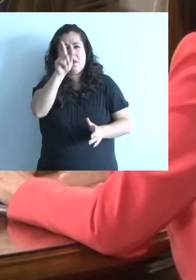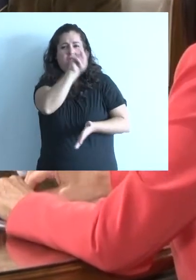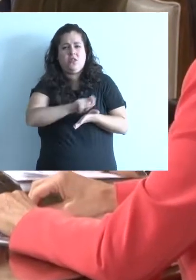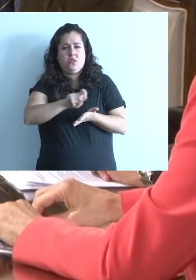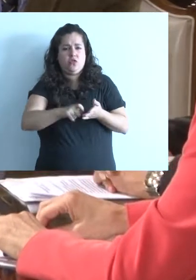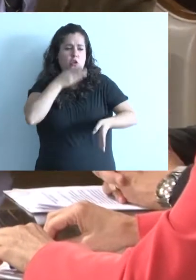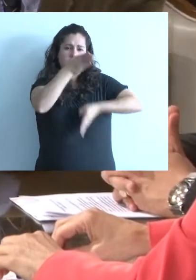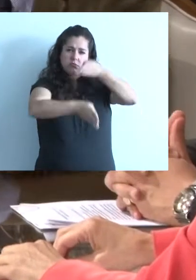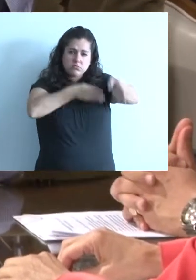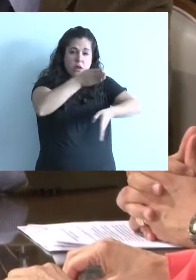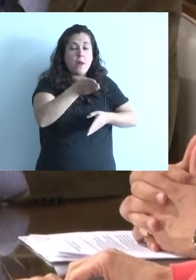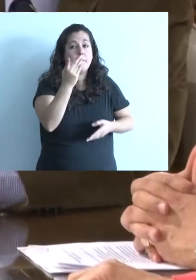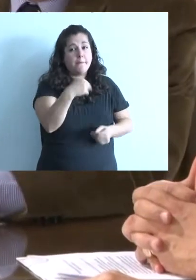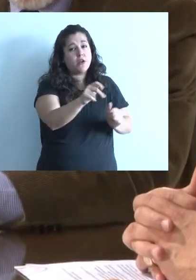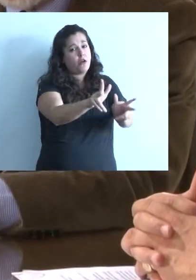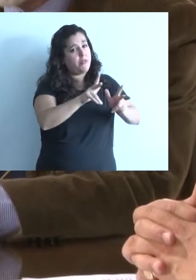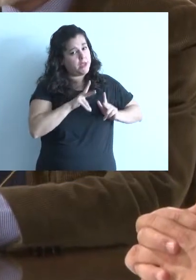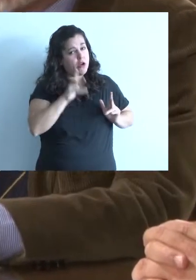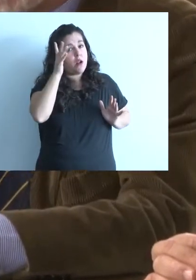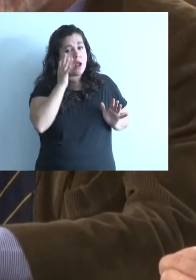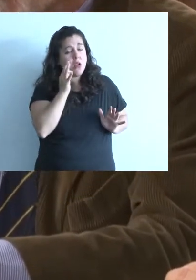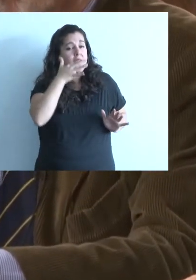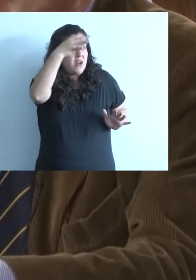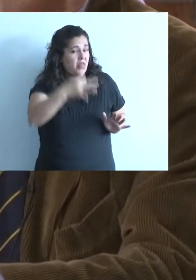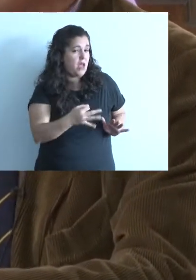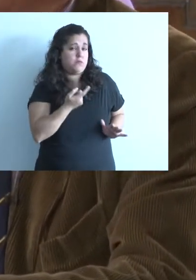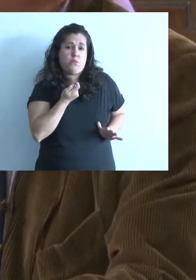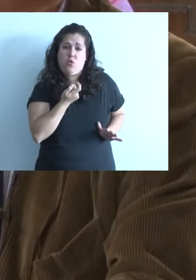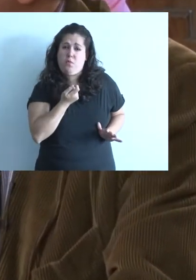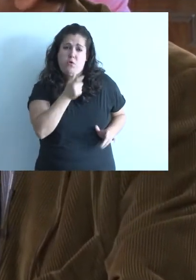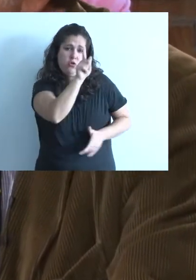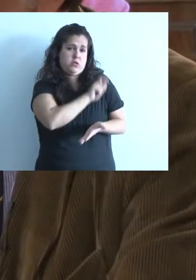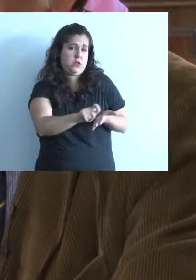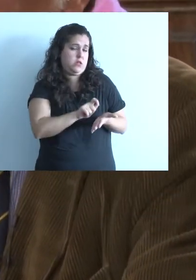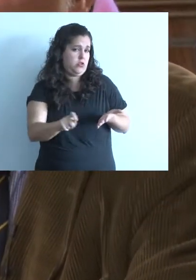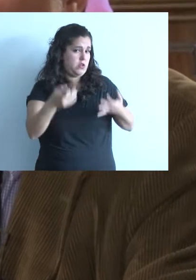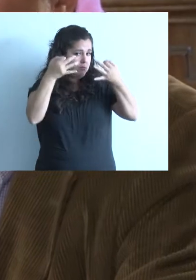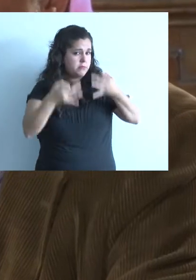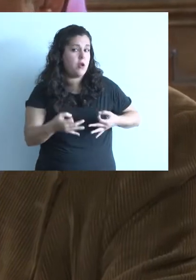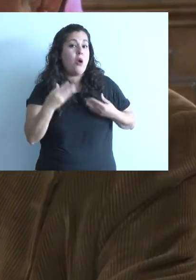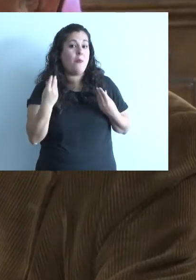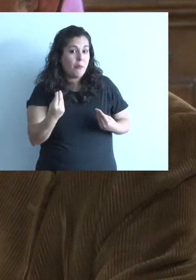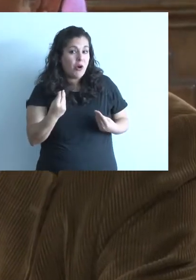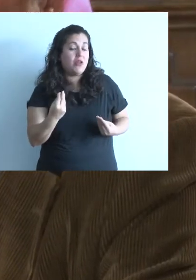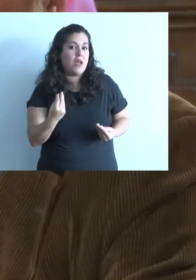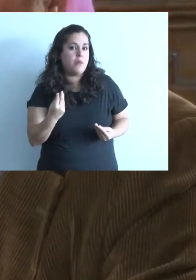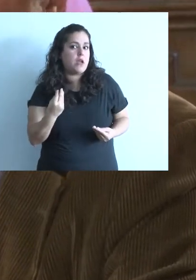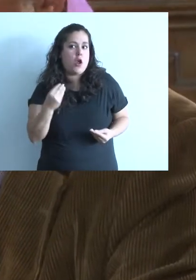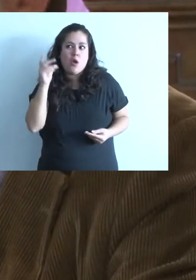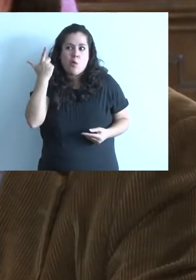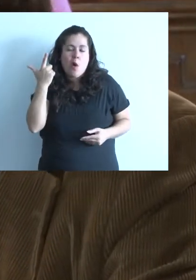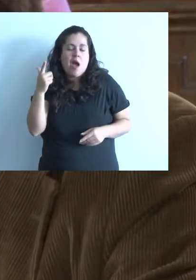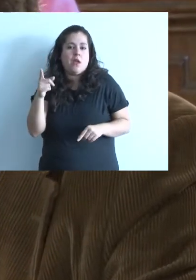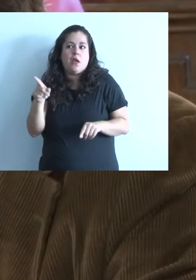e hicieron una apreciación, que en realidad ellos dicen que es un número muy bajo, porque precisamente